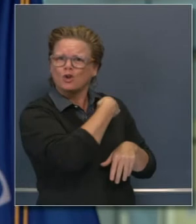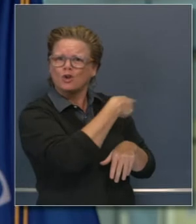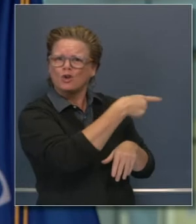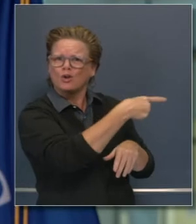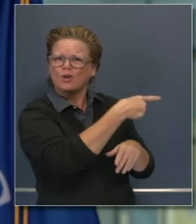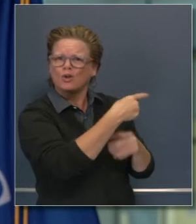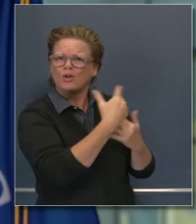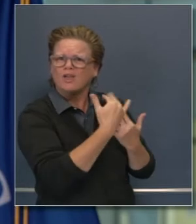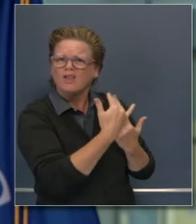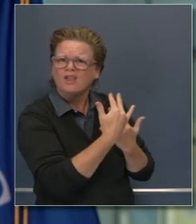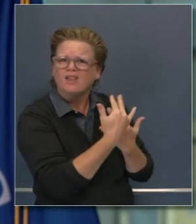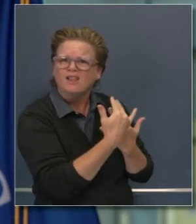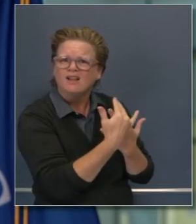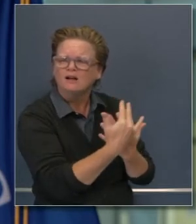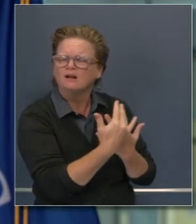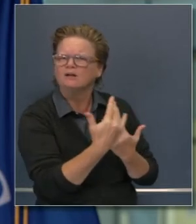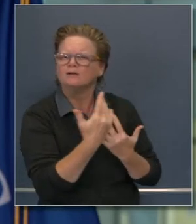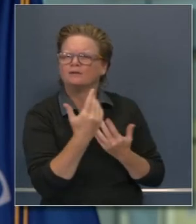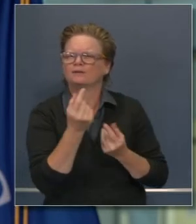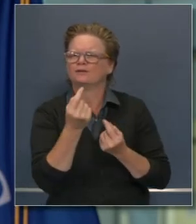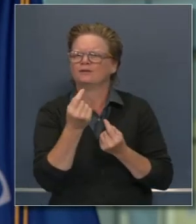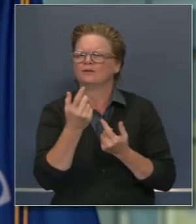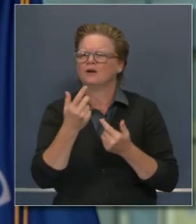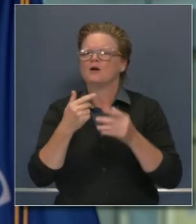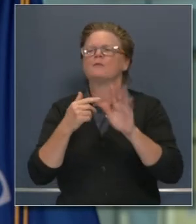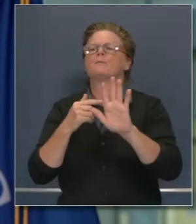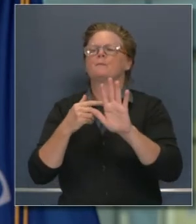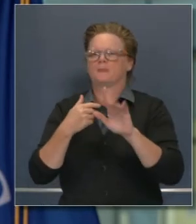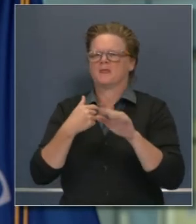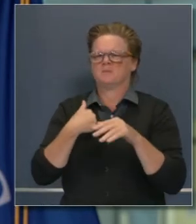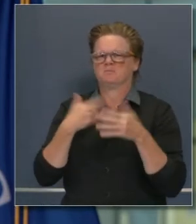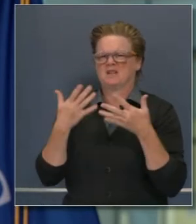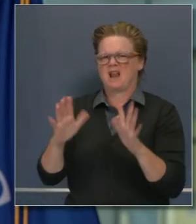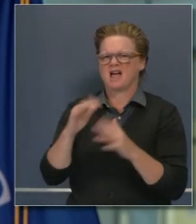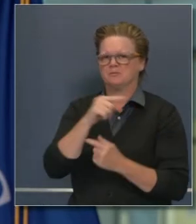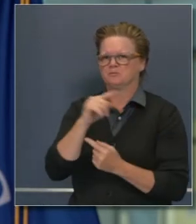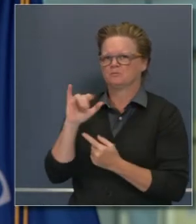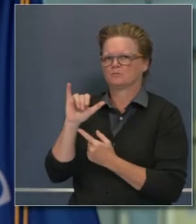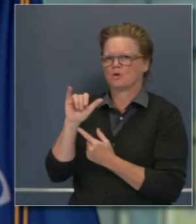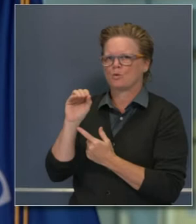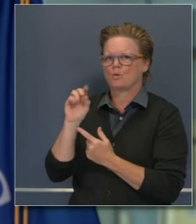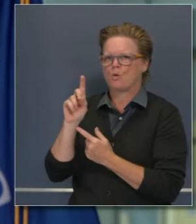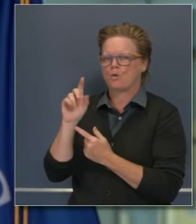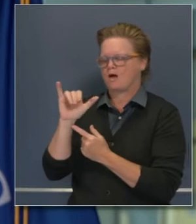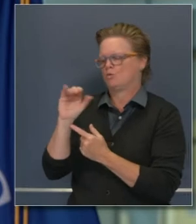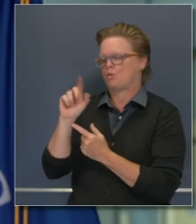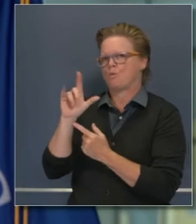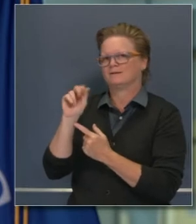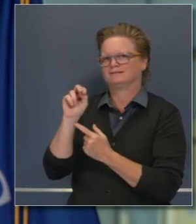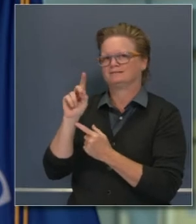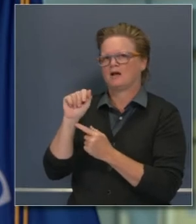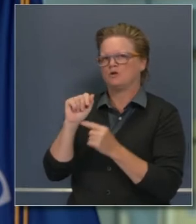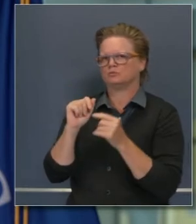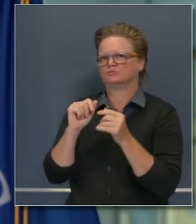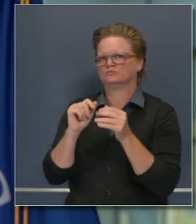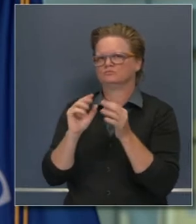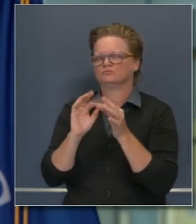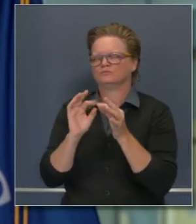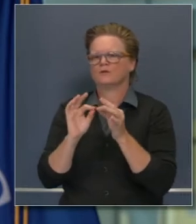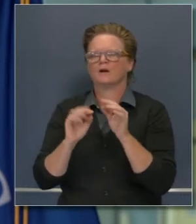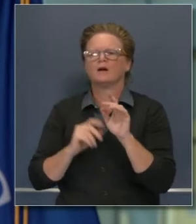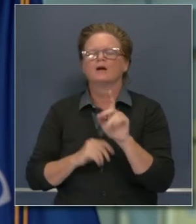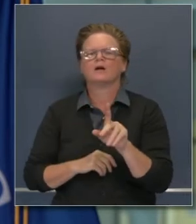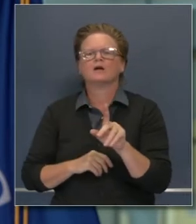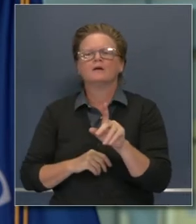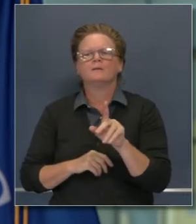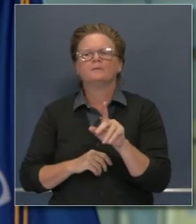Le voy a pedir a Yolanda que venga otra vez para responder más específicamente a esa pregunta. Pero en relación a los nuevos